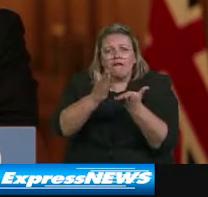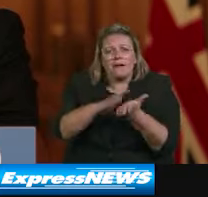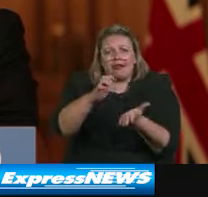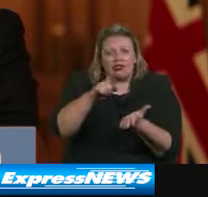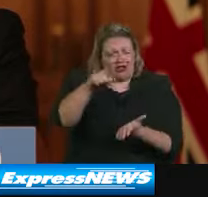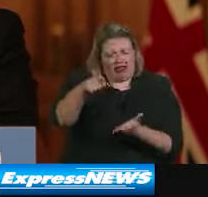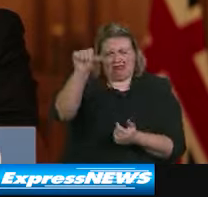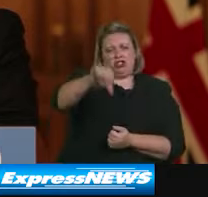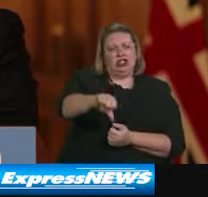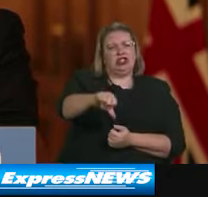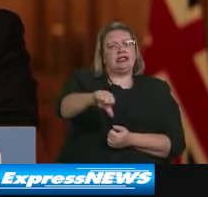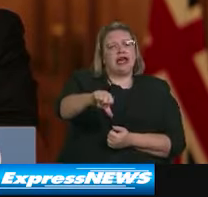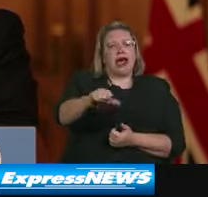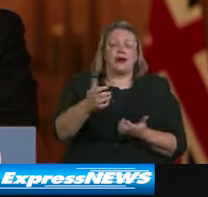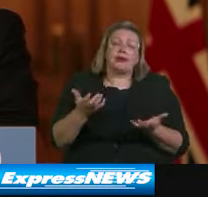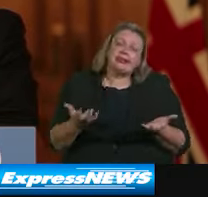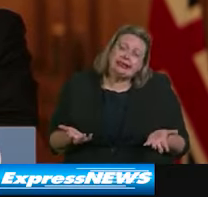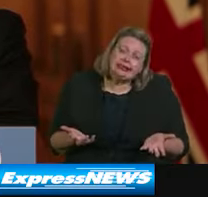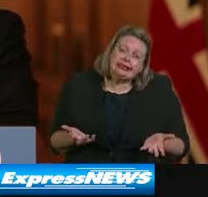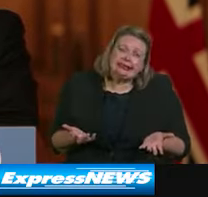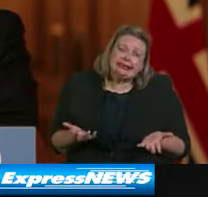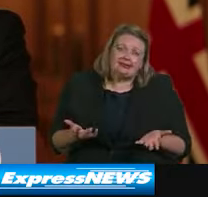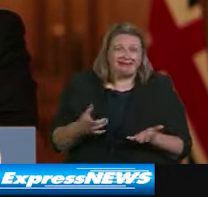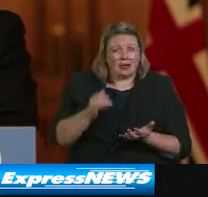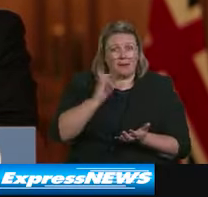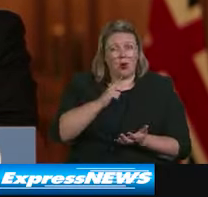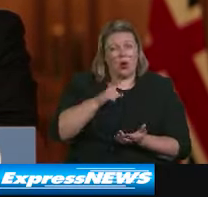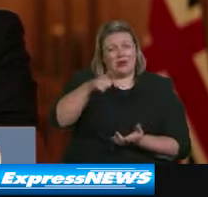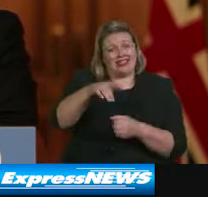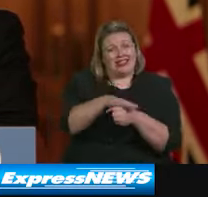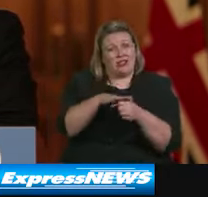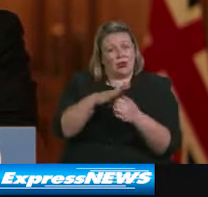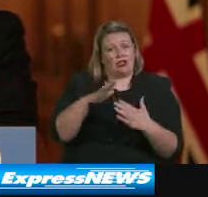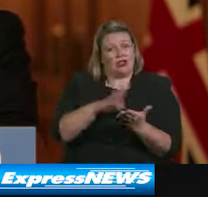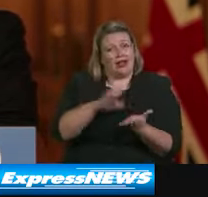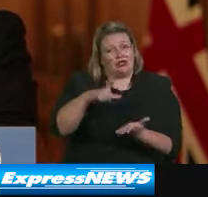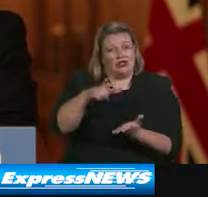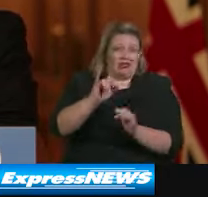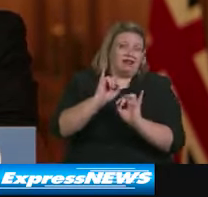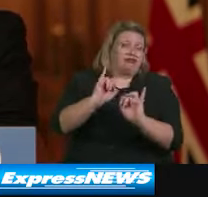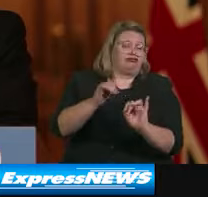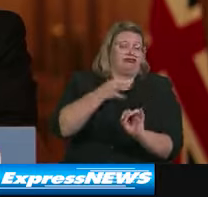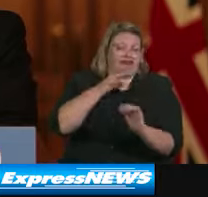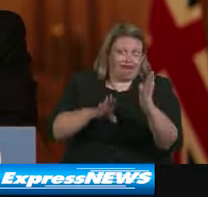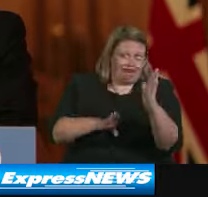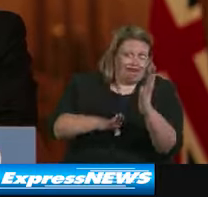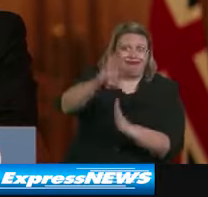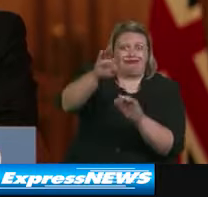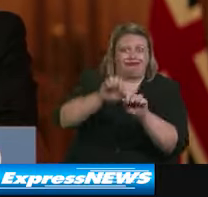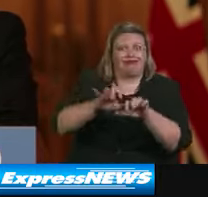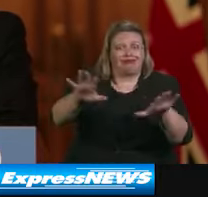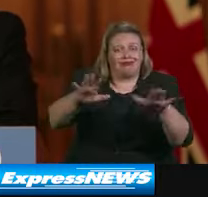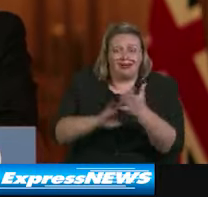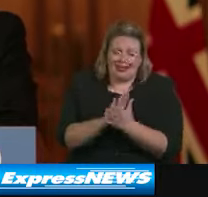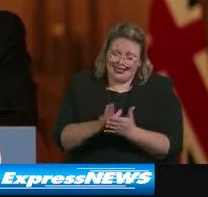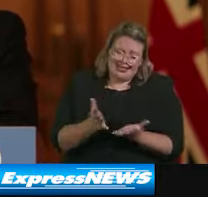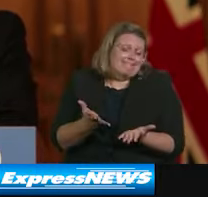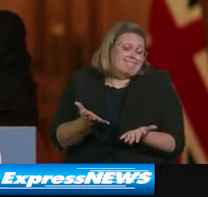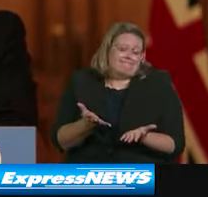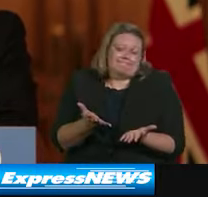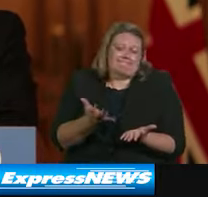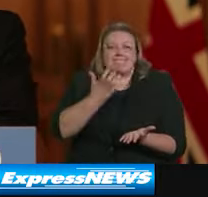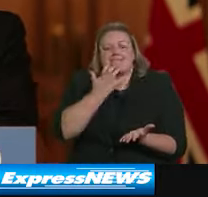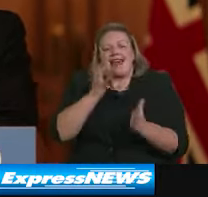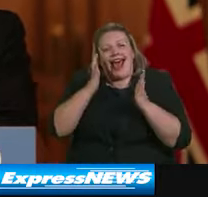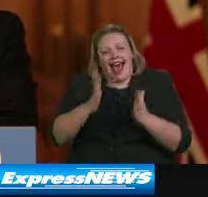Y dada la situación de la salud pública, ahora debo proceder con el traslado del Grand Manchester, como digo, al nivel de alerta muy alto.